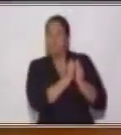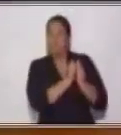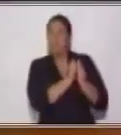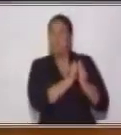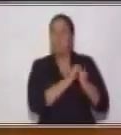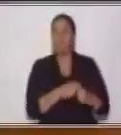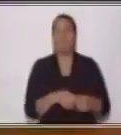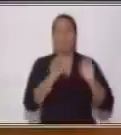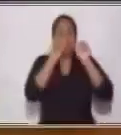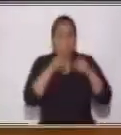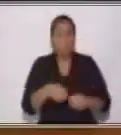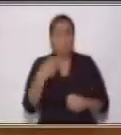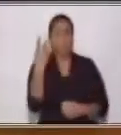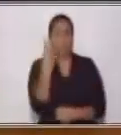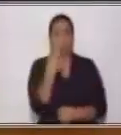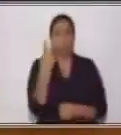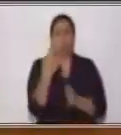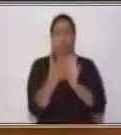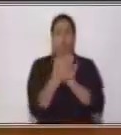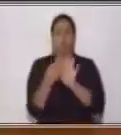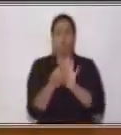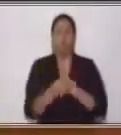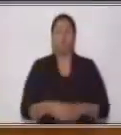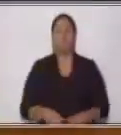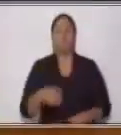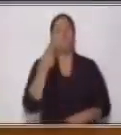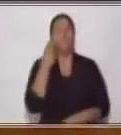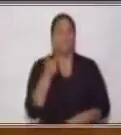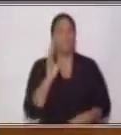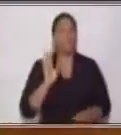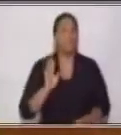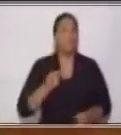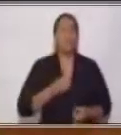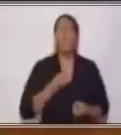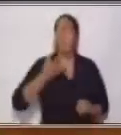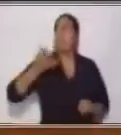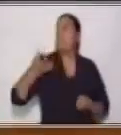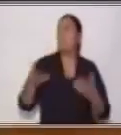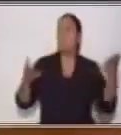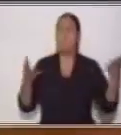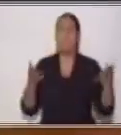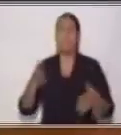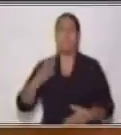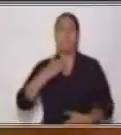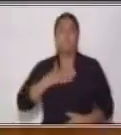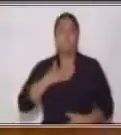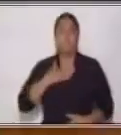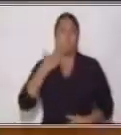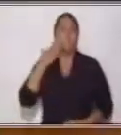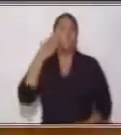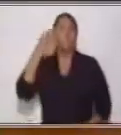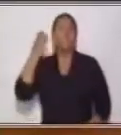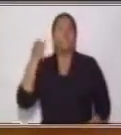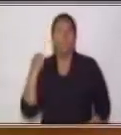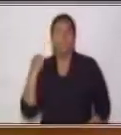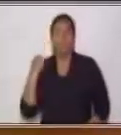actividades. Lo pueden repetir los dos juntos. Vamos a ver. El poema dice. Mi abuelo.